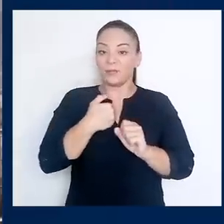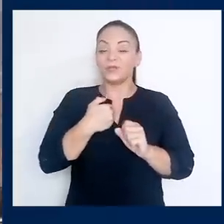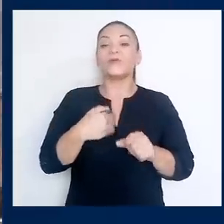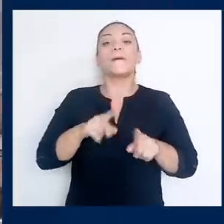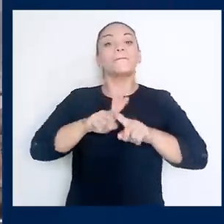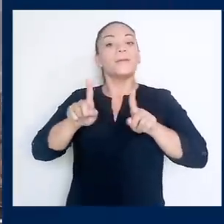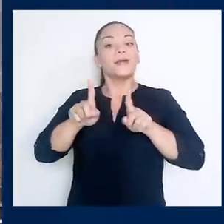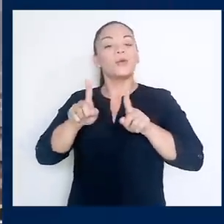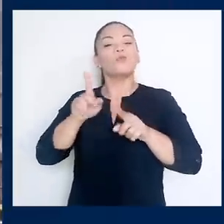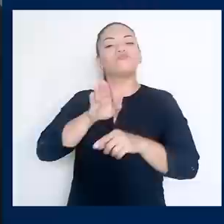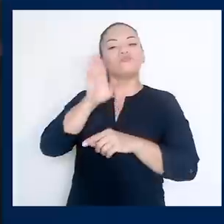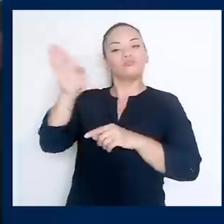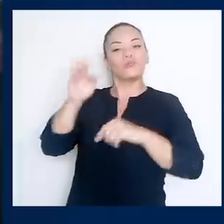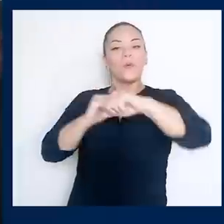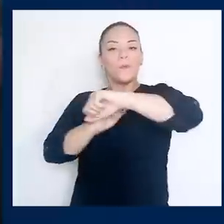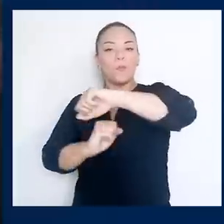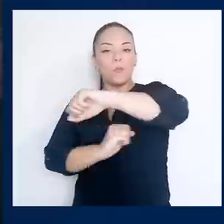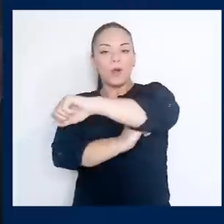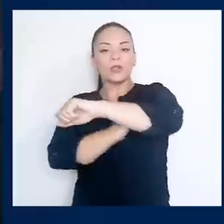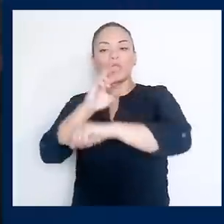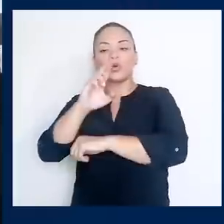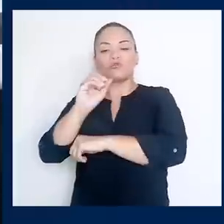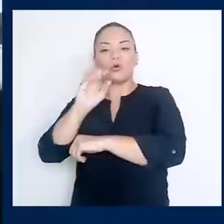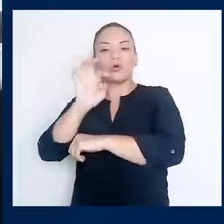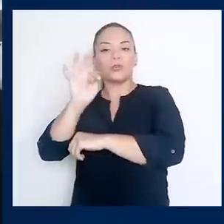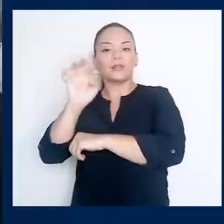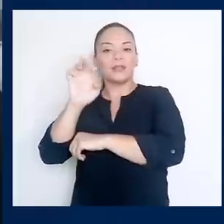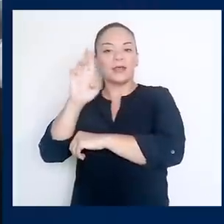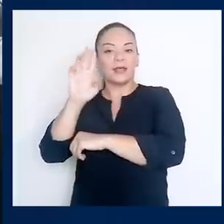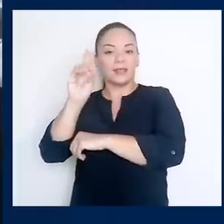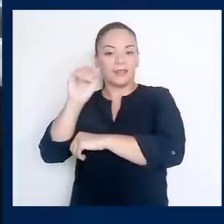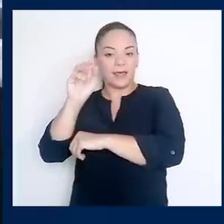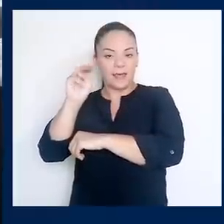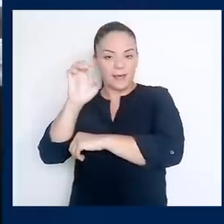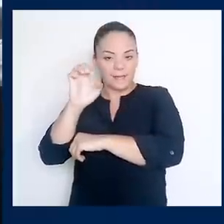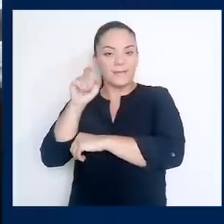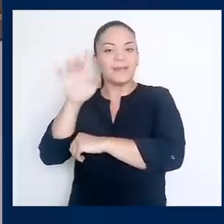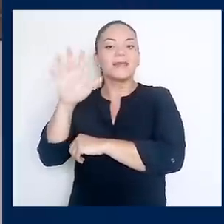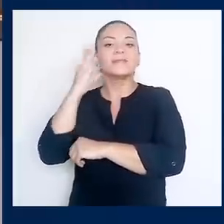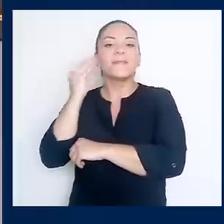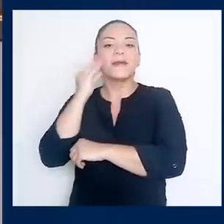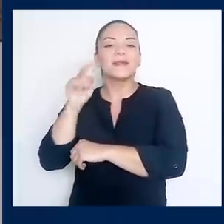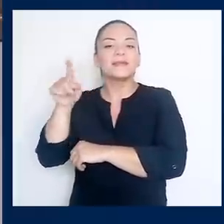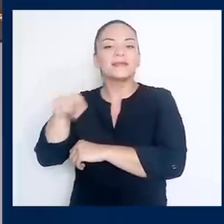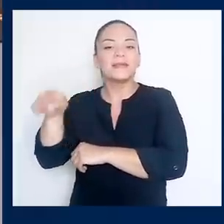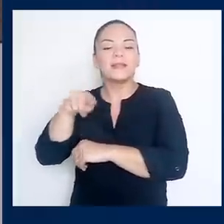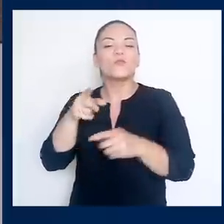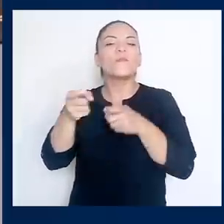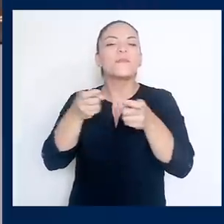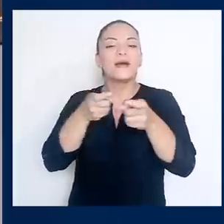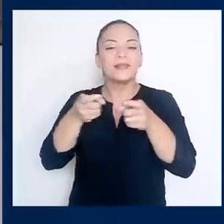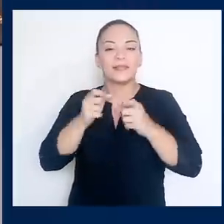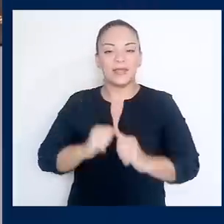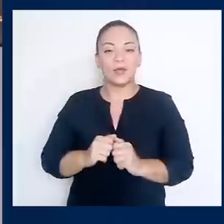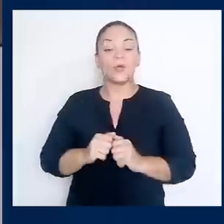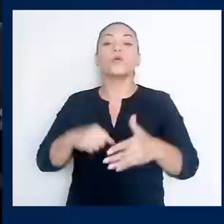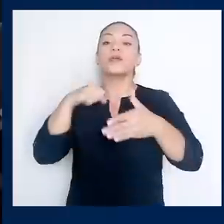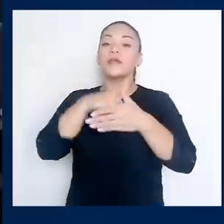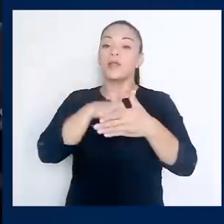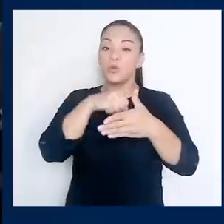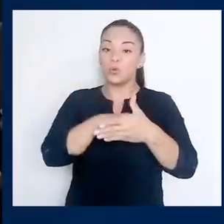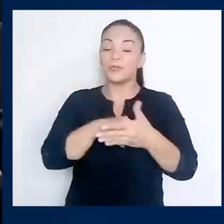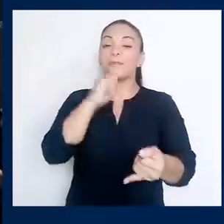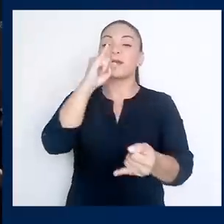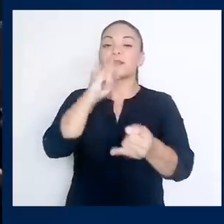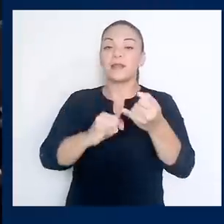también visité el puerto de Rotterdam para conocer la experiencia que ellos tienen con el manejo y la